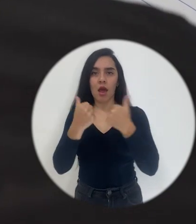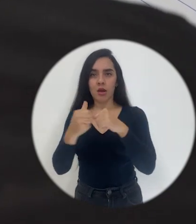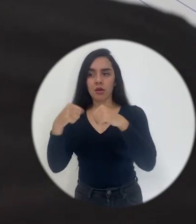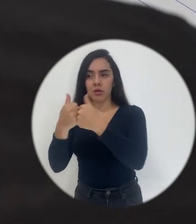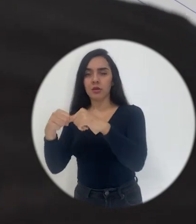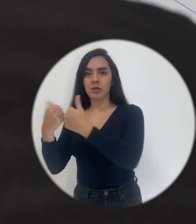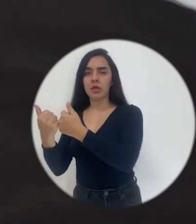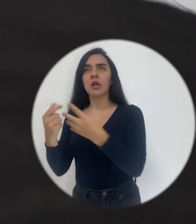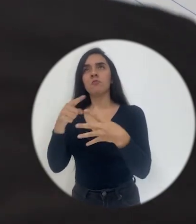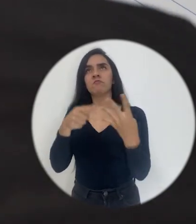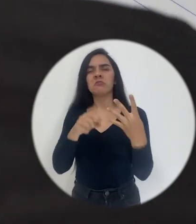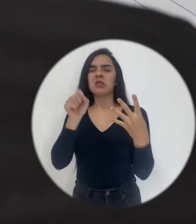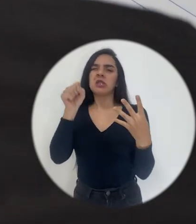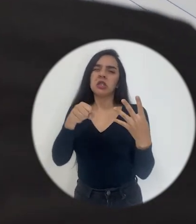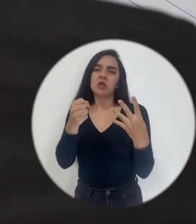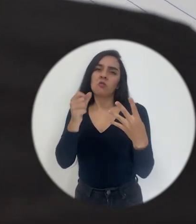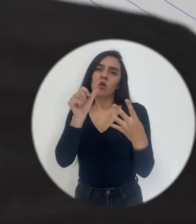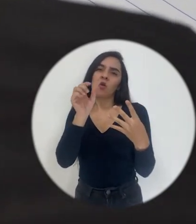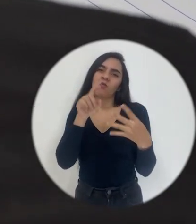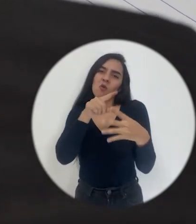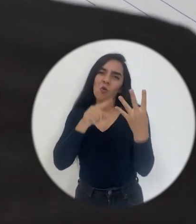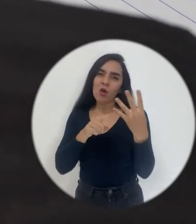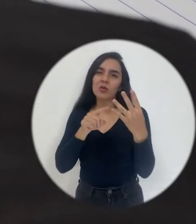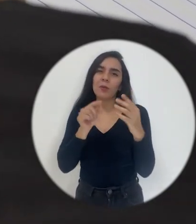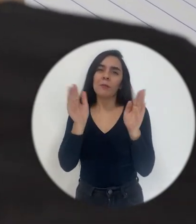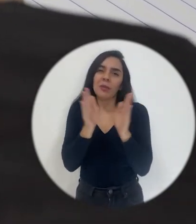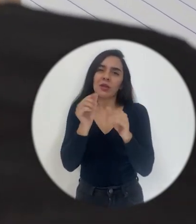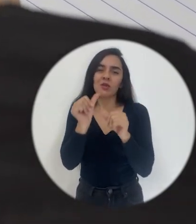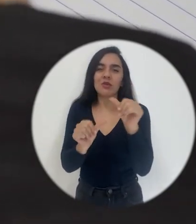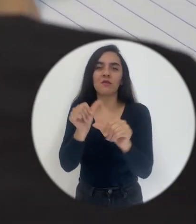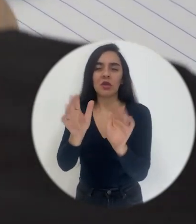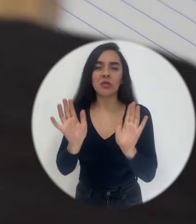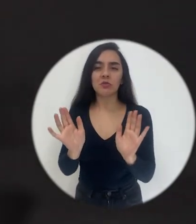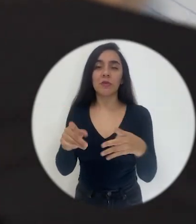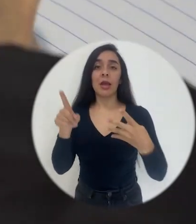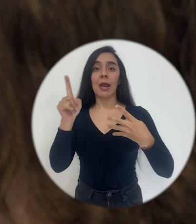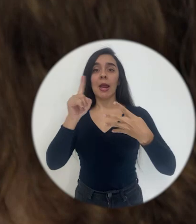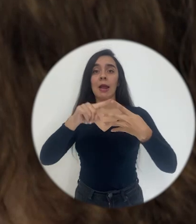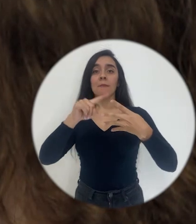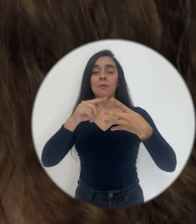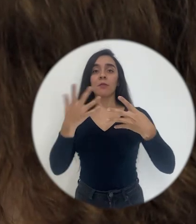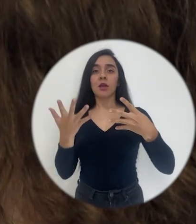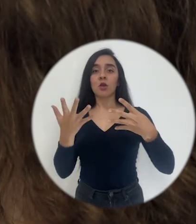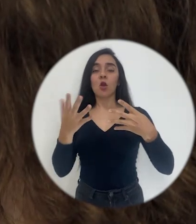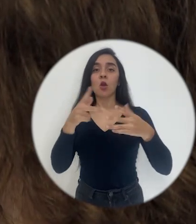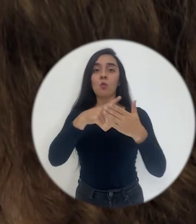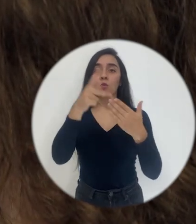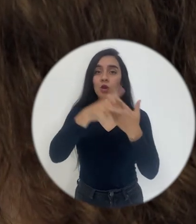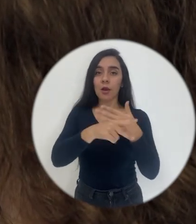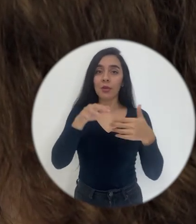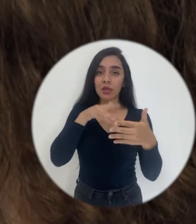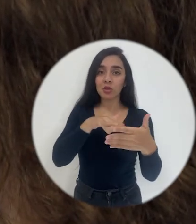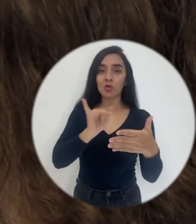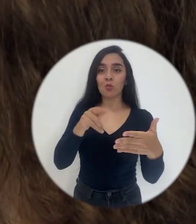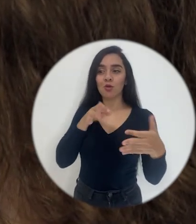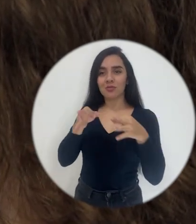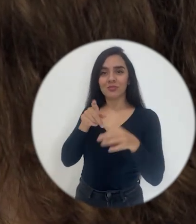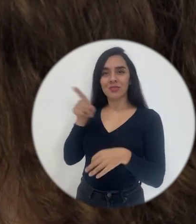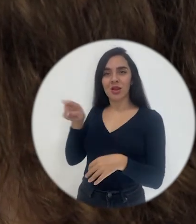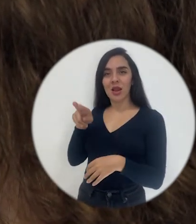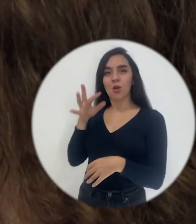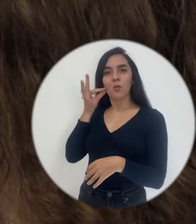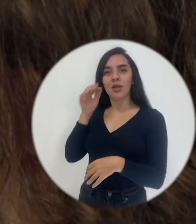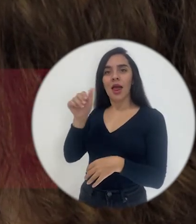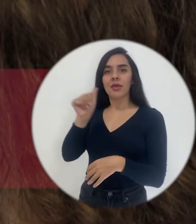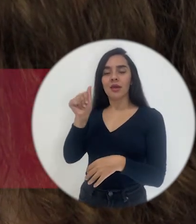cuatro... Sí, cuatro pequeños esfuerzos significativos que podríamos decir. El primero es el programa de estudios que, como